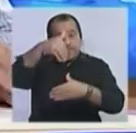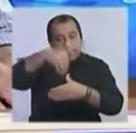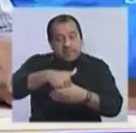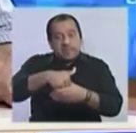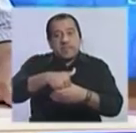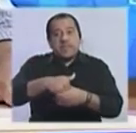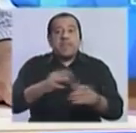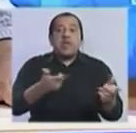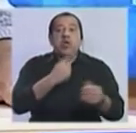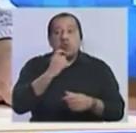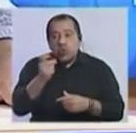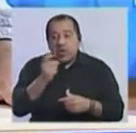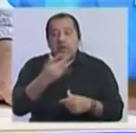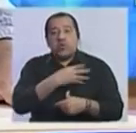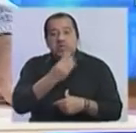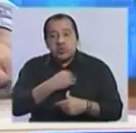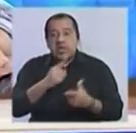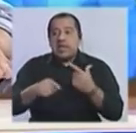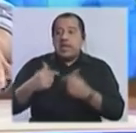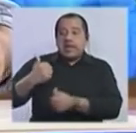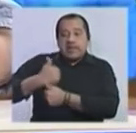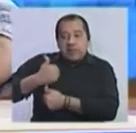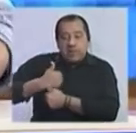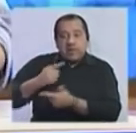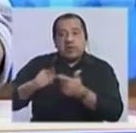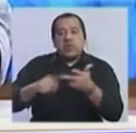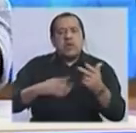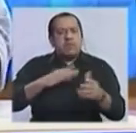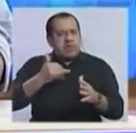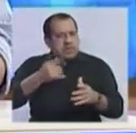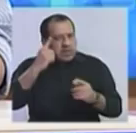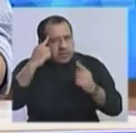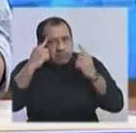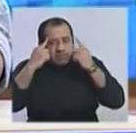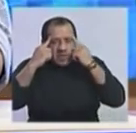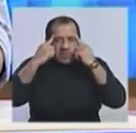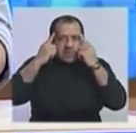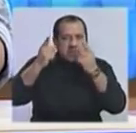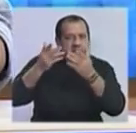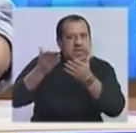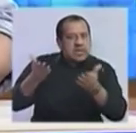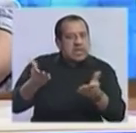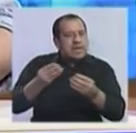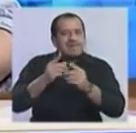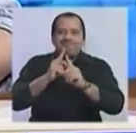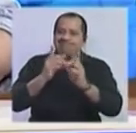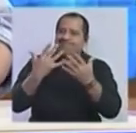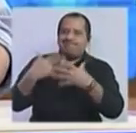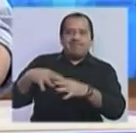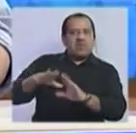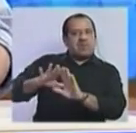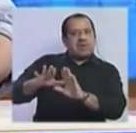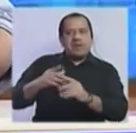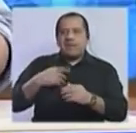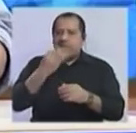Partido Colorado, Nacional, Cabildo Abierto, etcétera, van a tener ese sentimiento de que no quieren perder